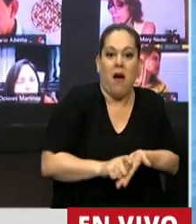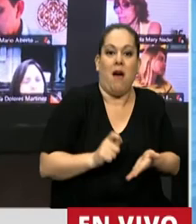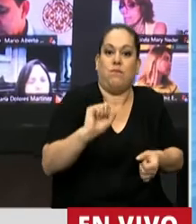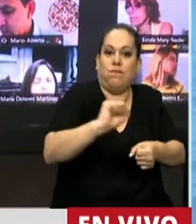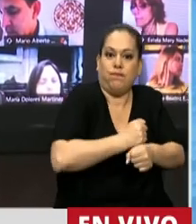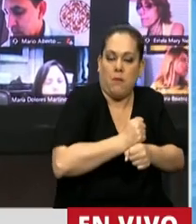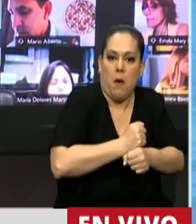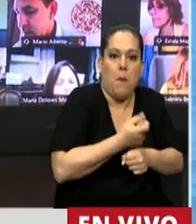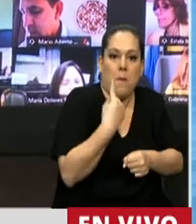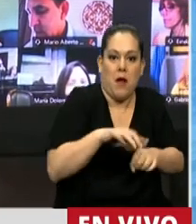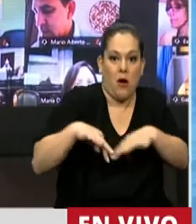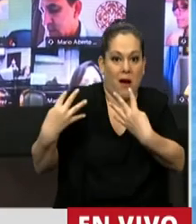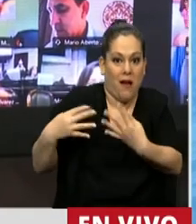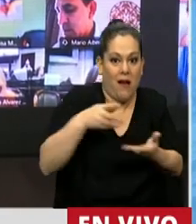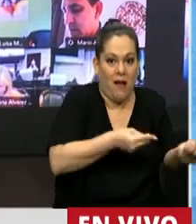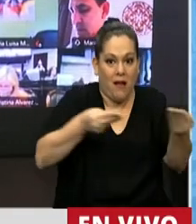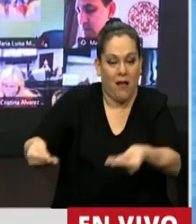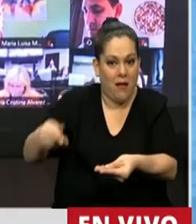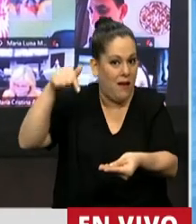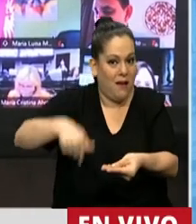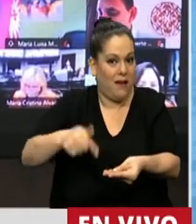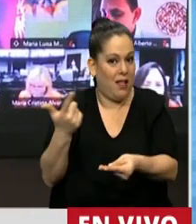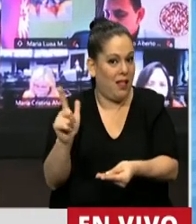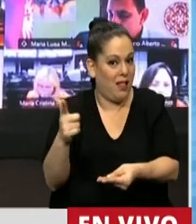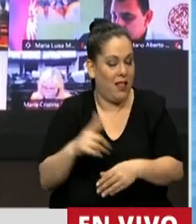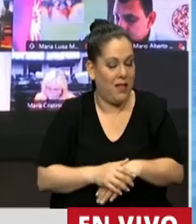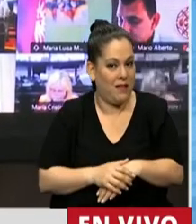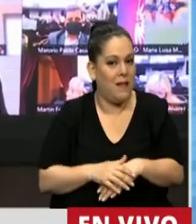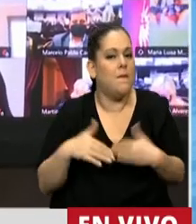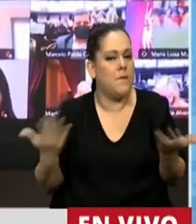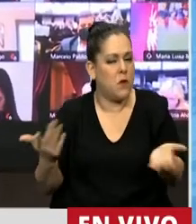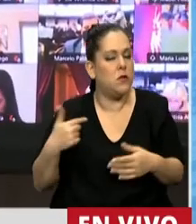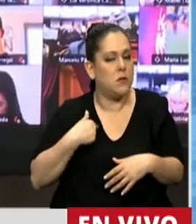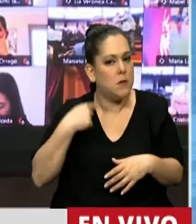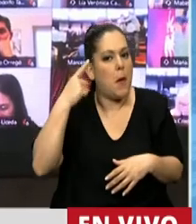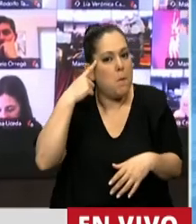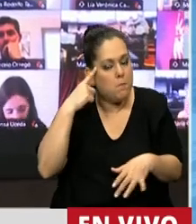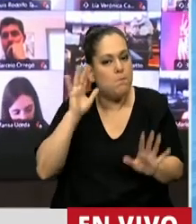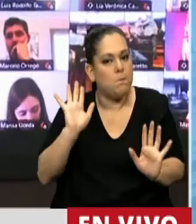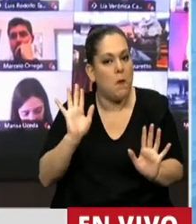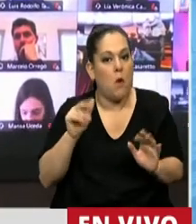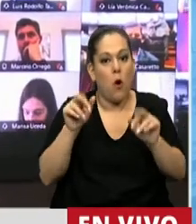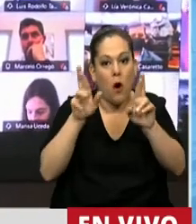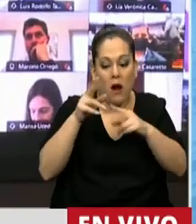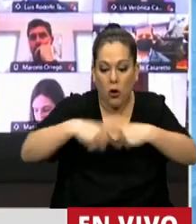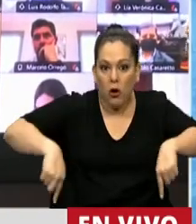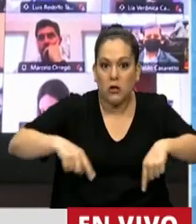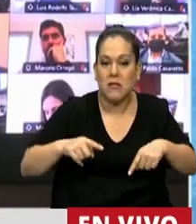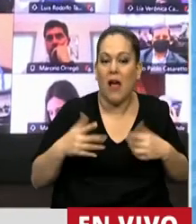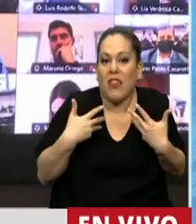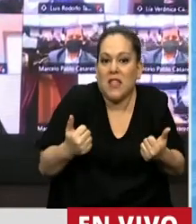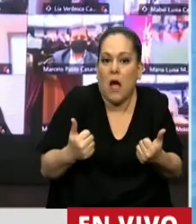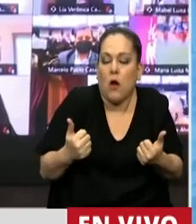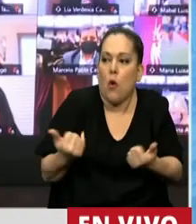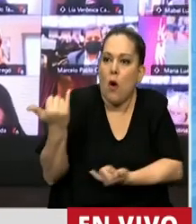trasladó a este recinto. Entonces apelamos a que esta cartera de salud nos dé un poco de